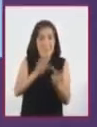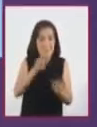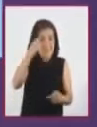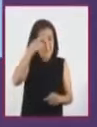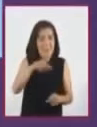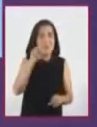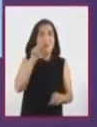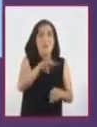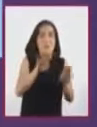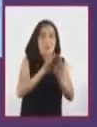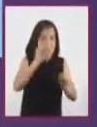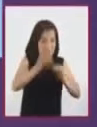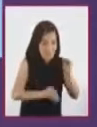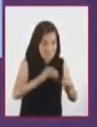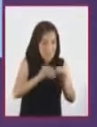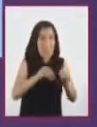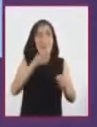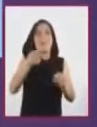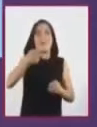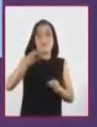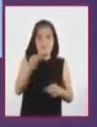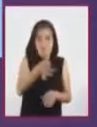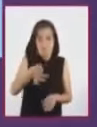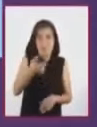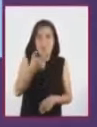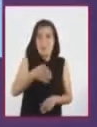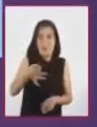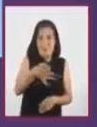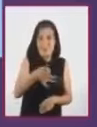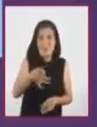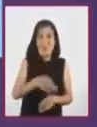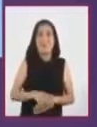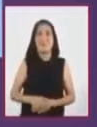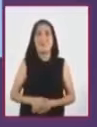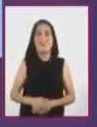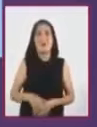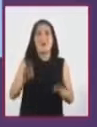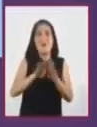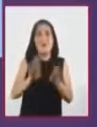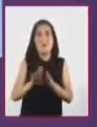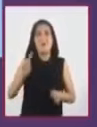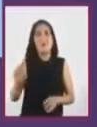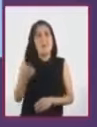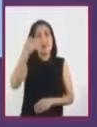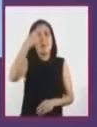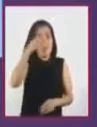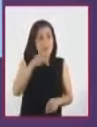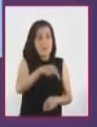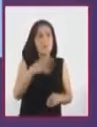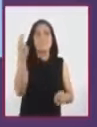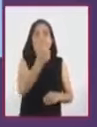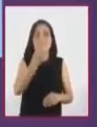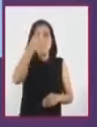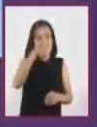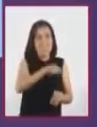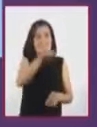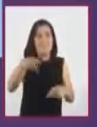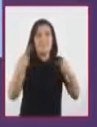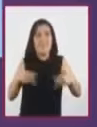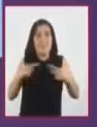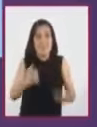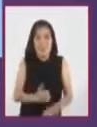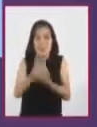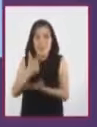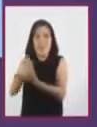la navegación y el acuñado de monedas. Las tecnologías serán orientadas a satisfacer una necesidad básica